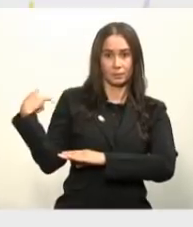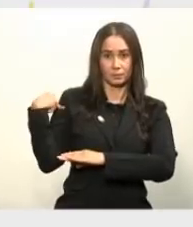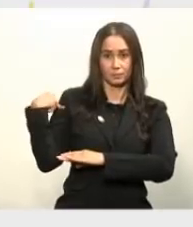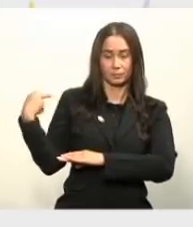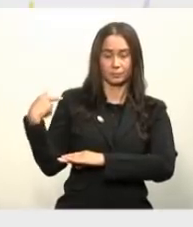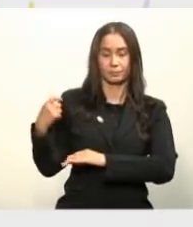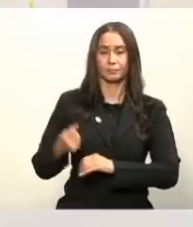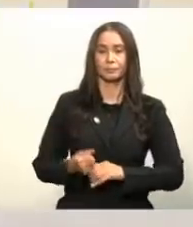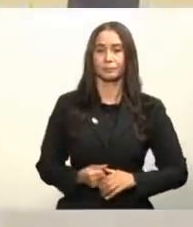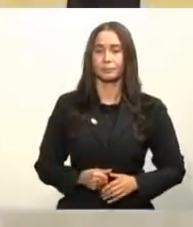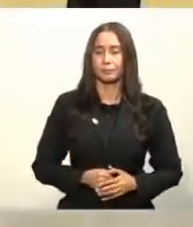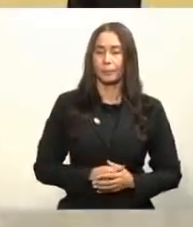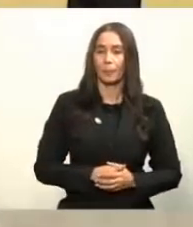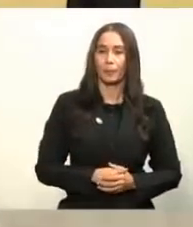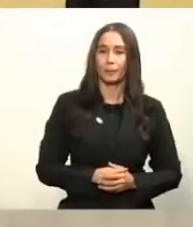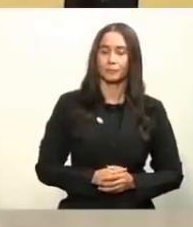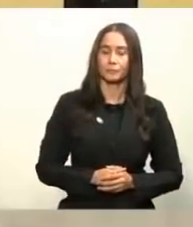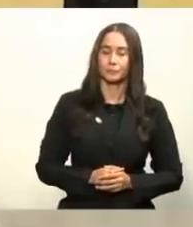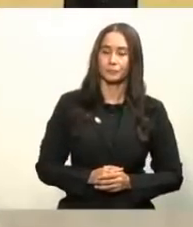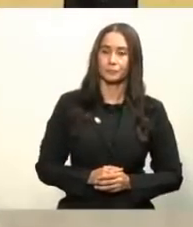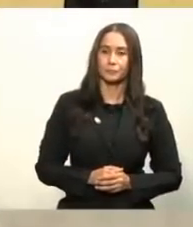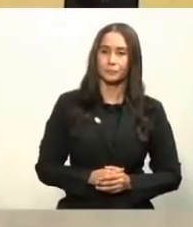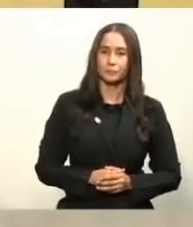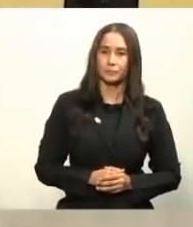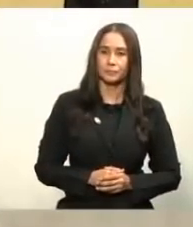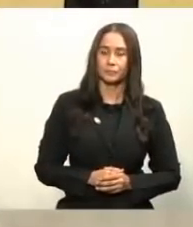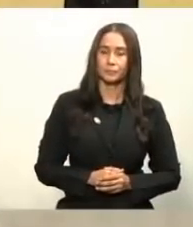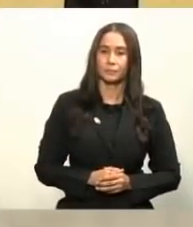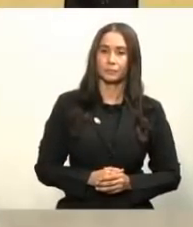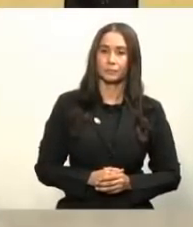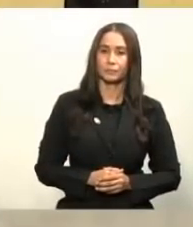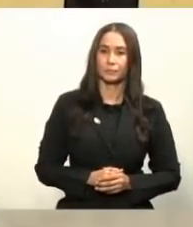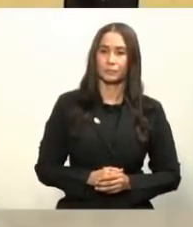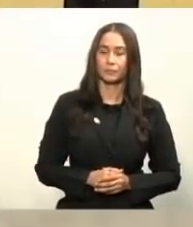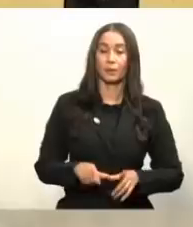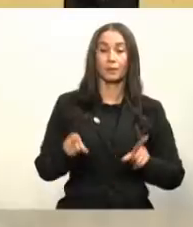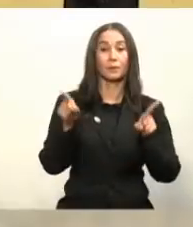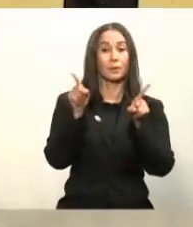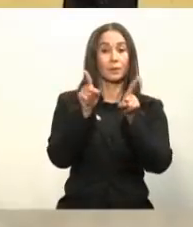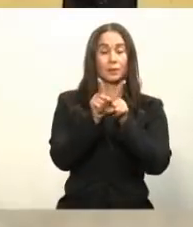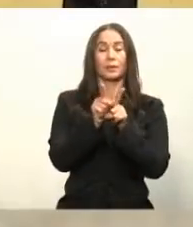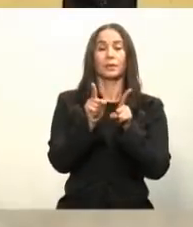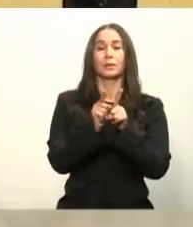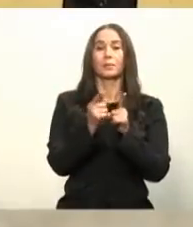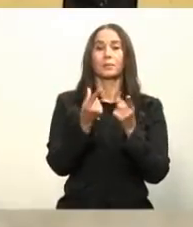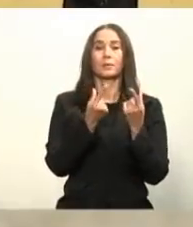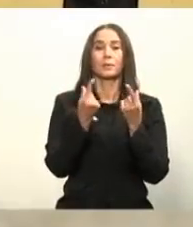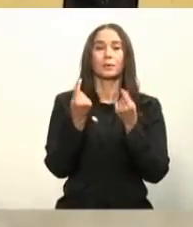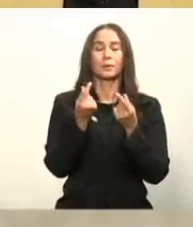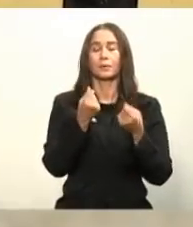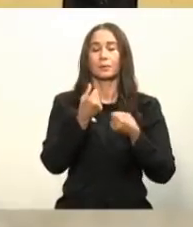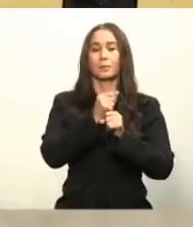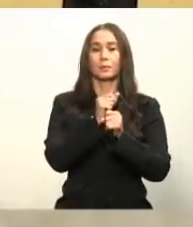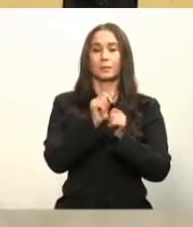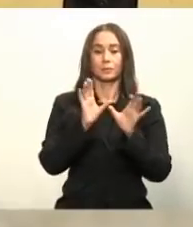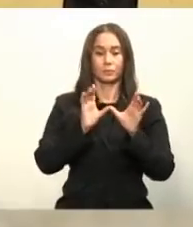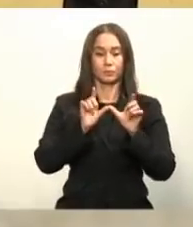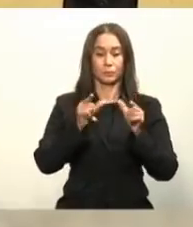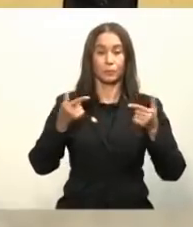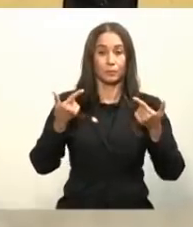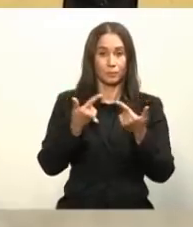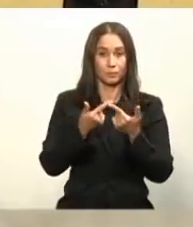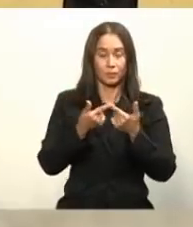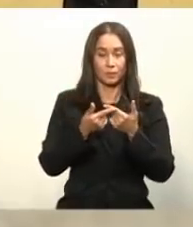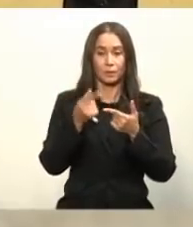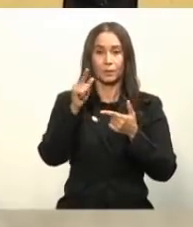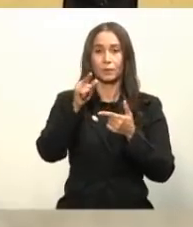cita cuando le toque y esté dentro de su fase. También tenemos habilitado una serie de call center en donde, a través